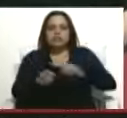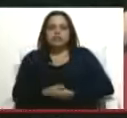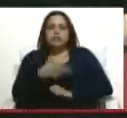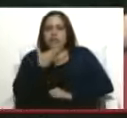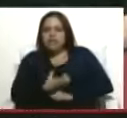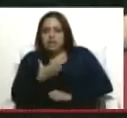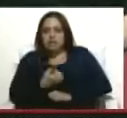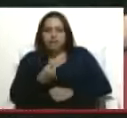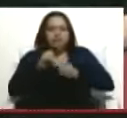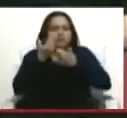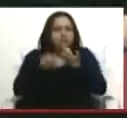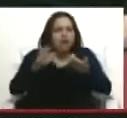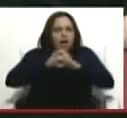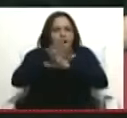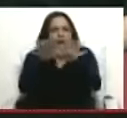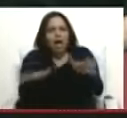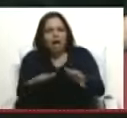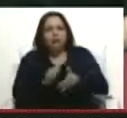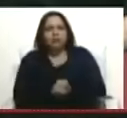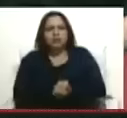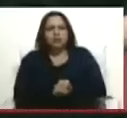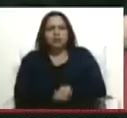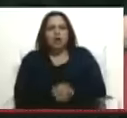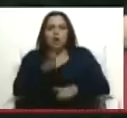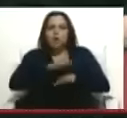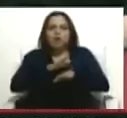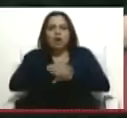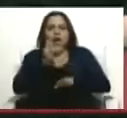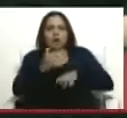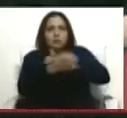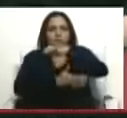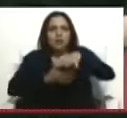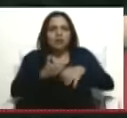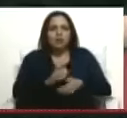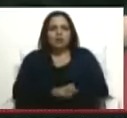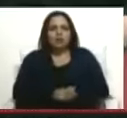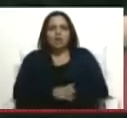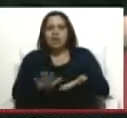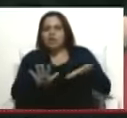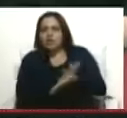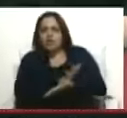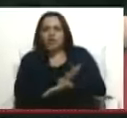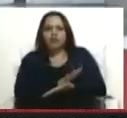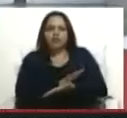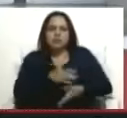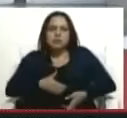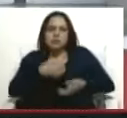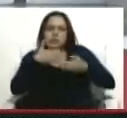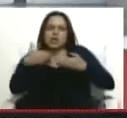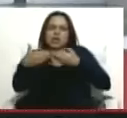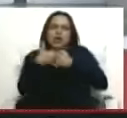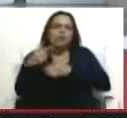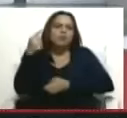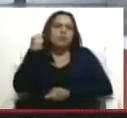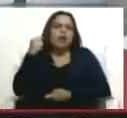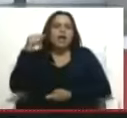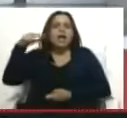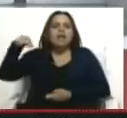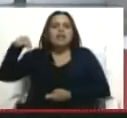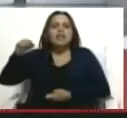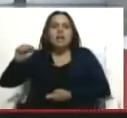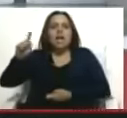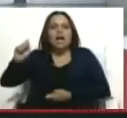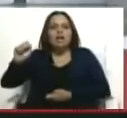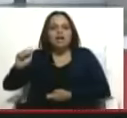Expresaron claramente cuál fue el móvil, un móvil de venganza en el caso de Natalia Améstica en